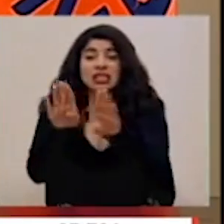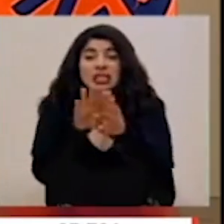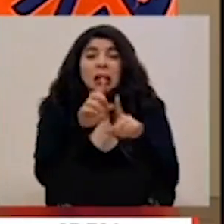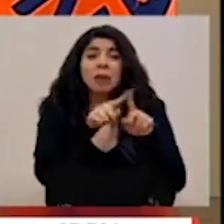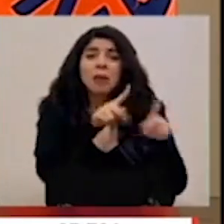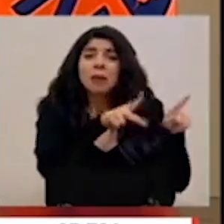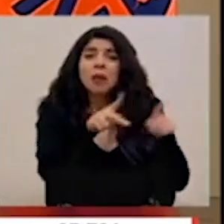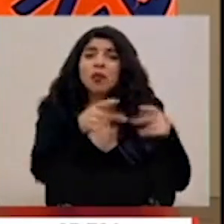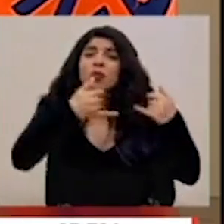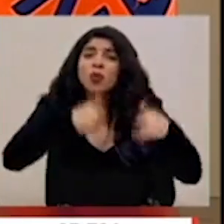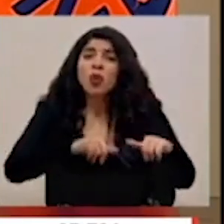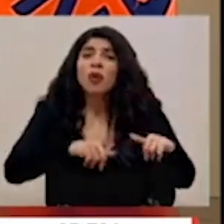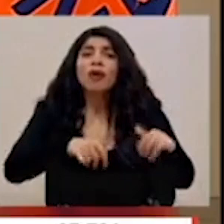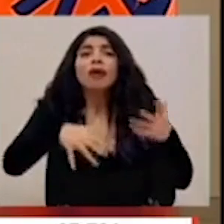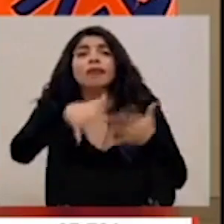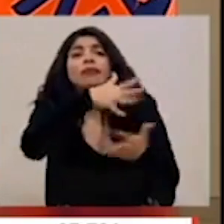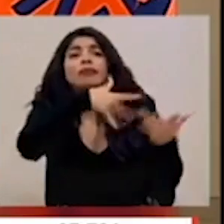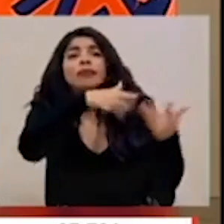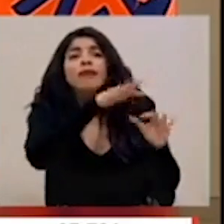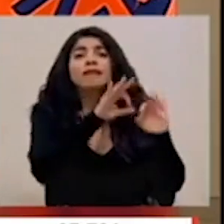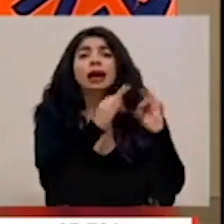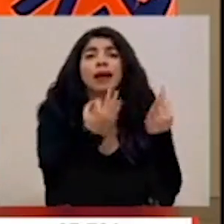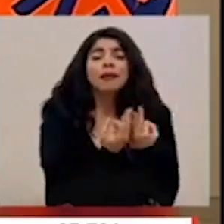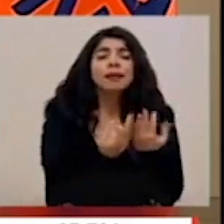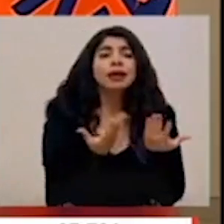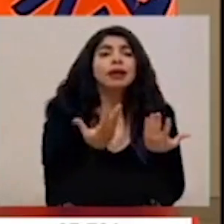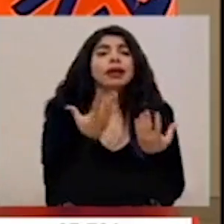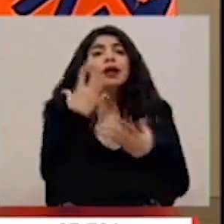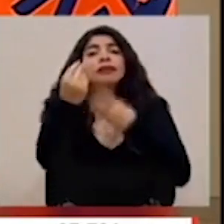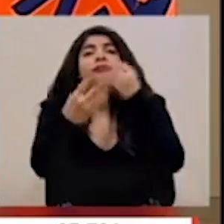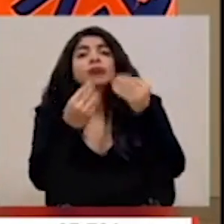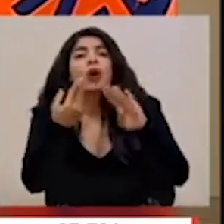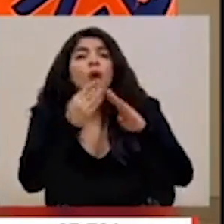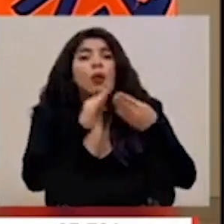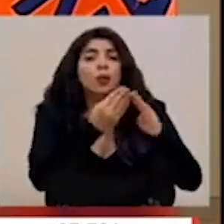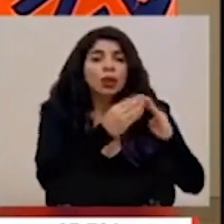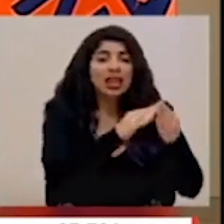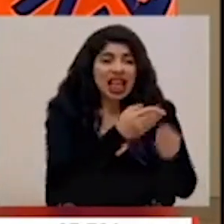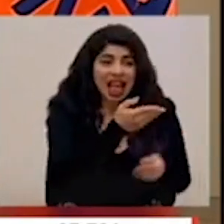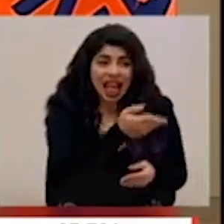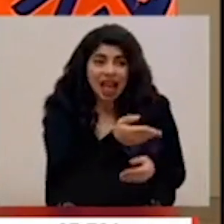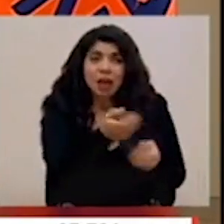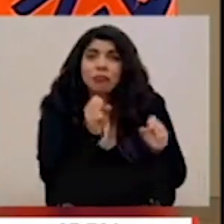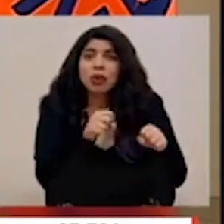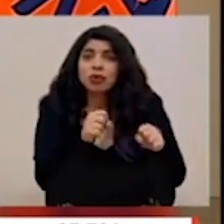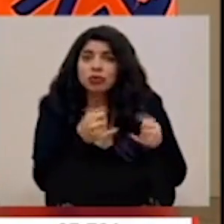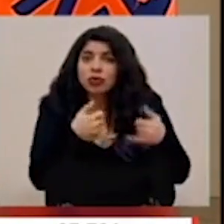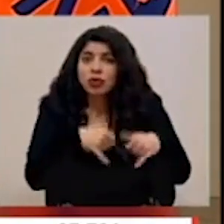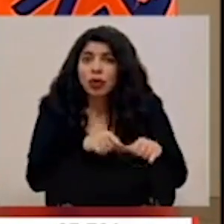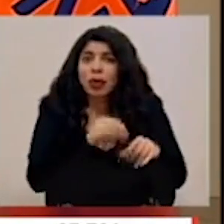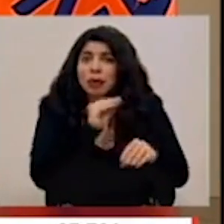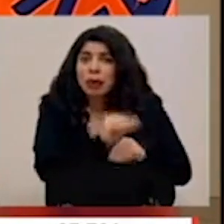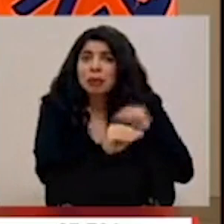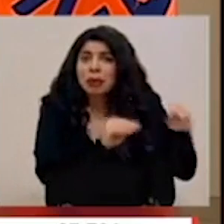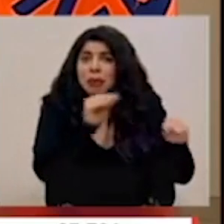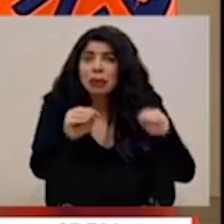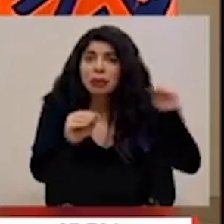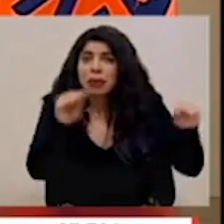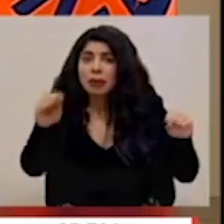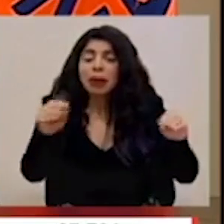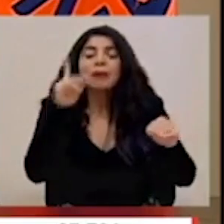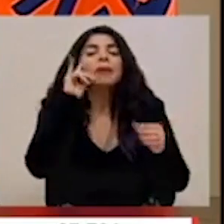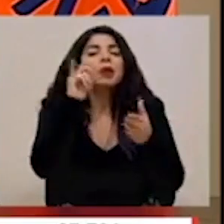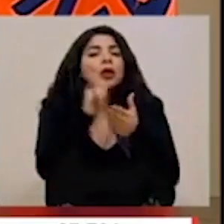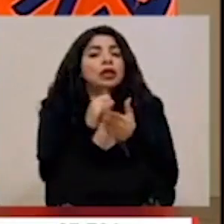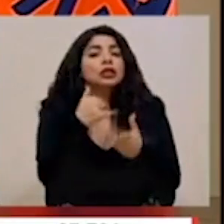gente seguirá teniendo una dinámica familiar, una dinámica comunitaria, y podría seguirse dando la transmisión ahí. Por eso es que he planteado